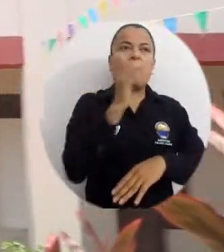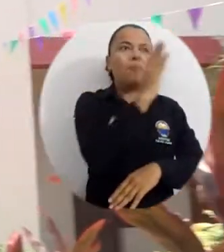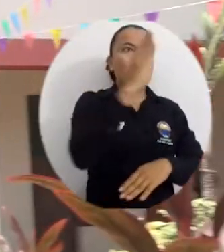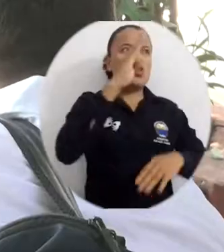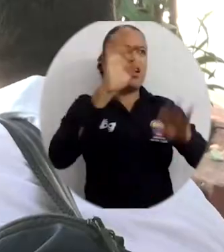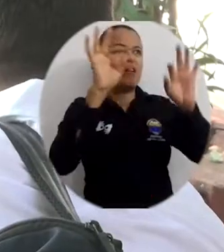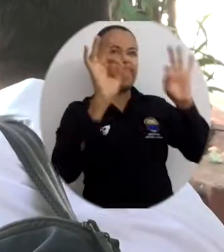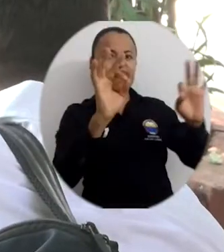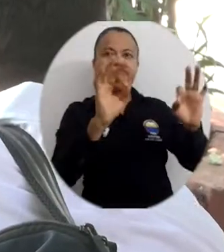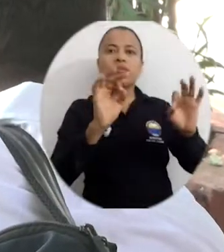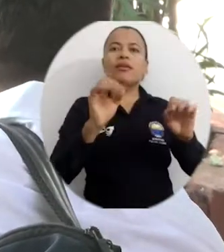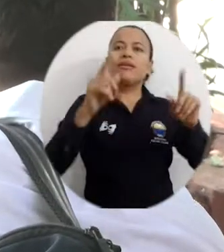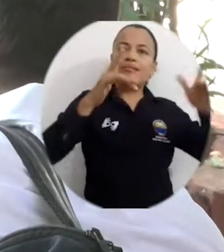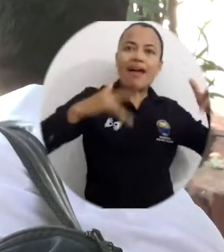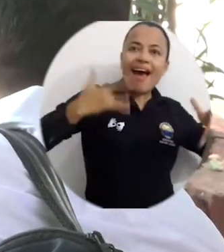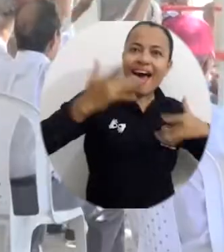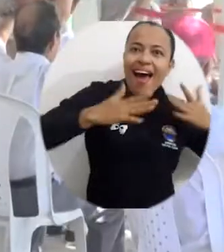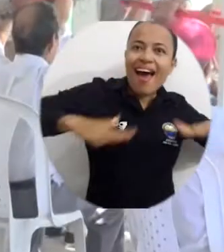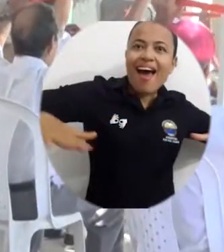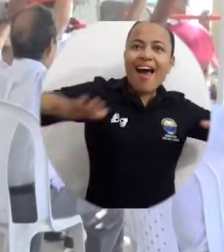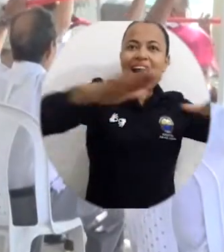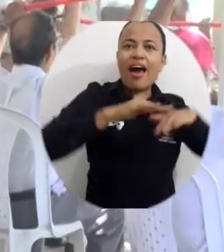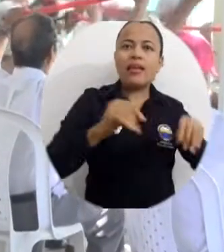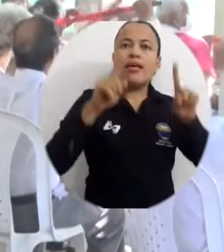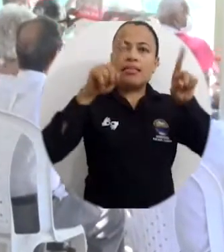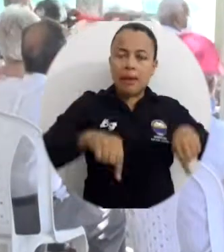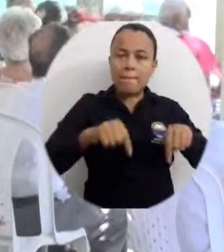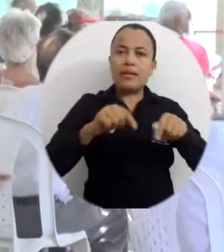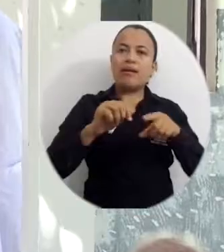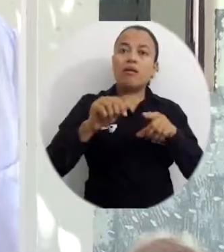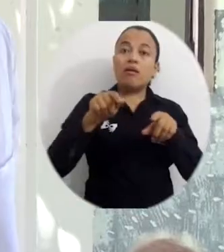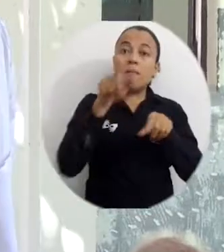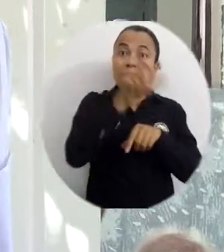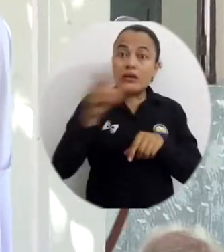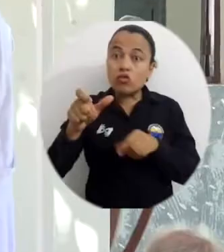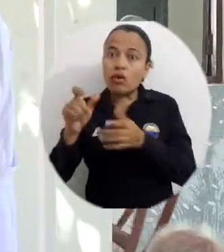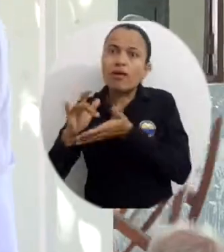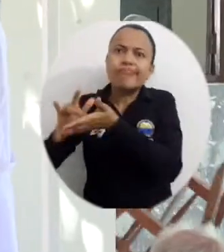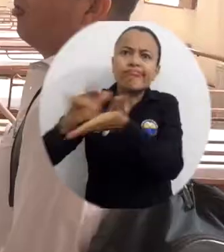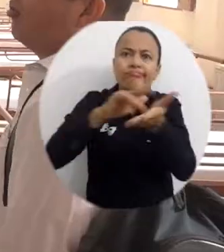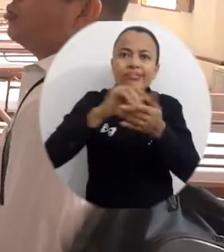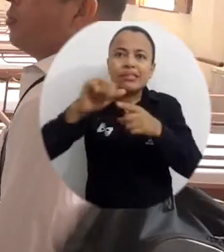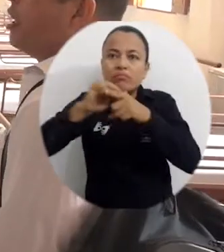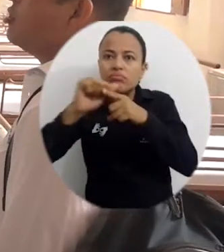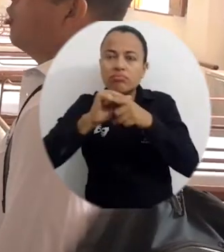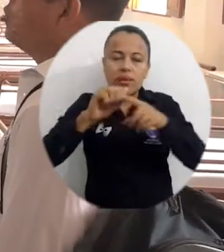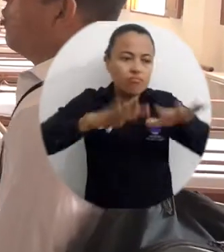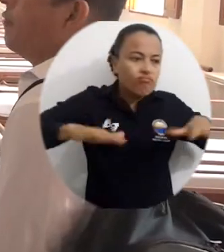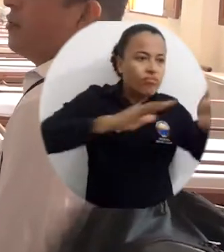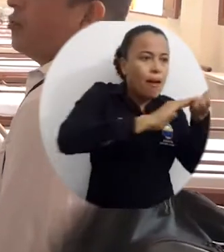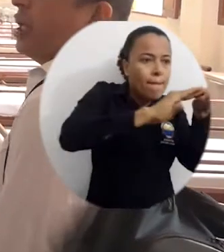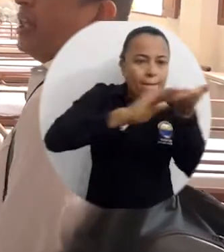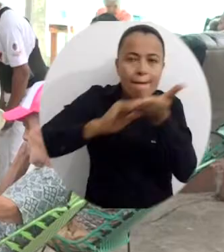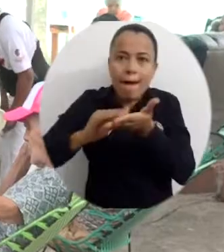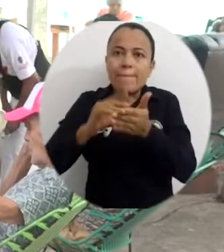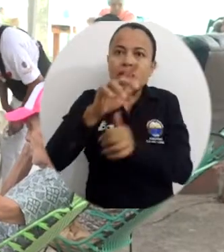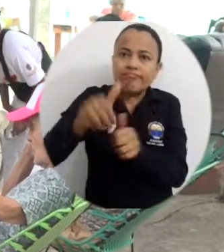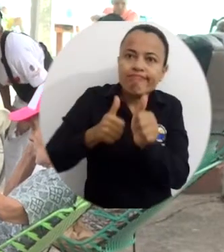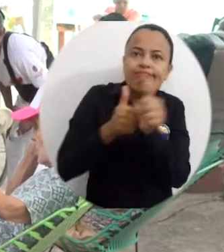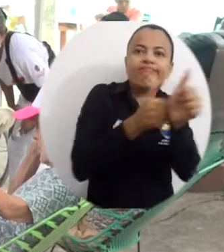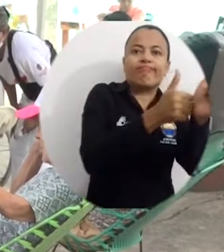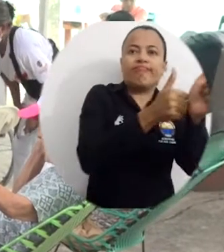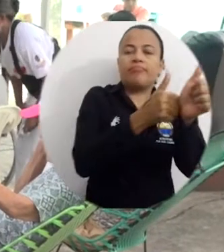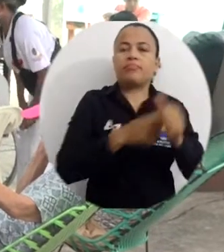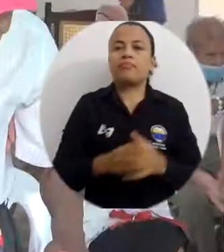a las mujeres, fortalecer la biblioteca, crear espacios de entretenimiento y ampliar la oferta de practicantes con la adecuación y dotación